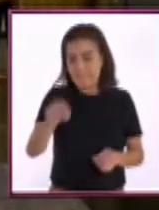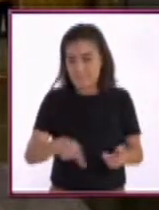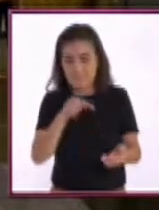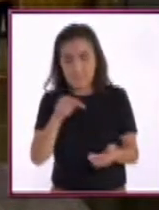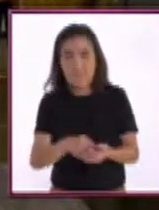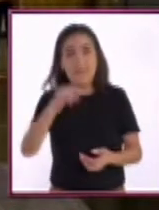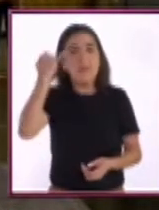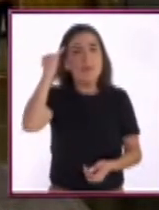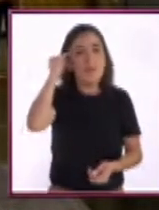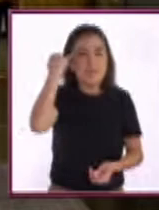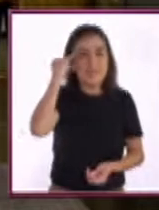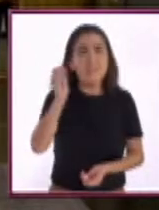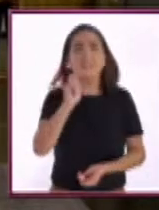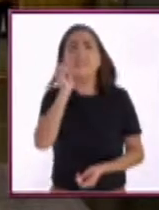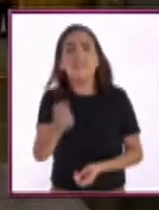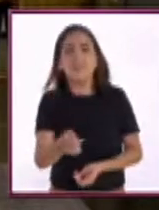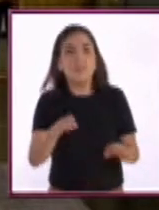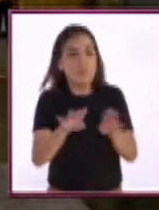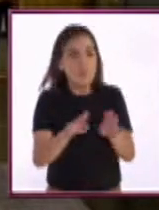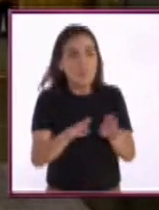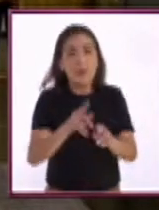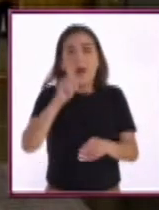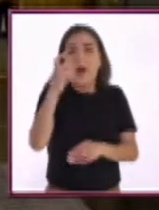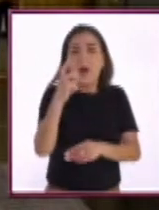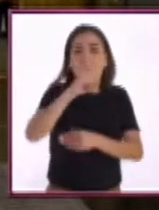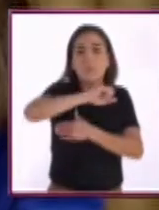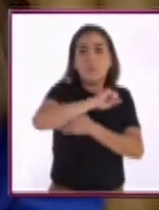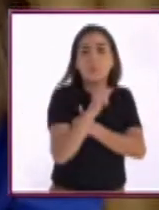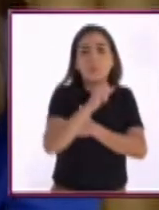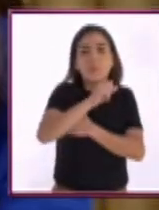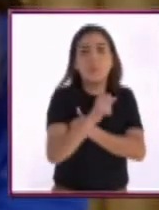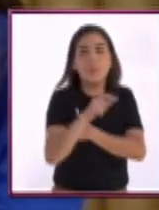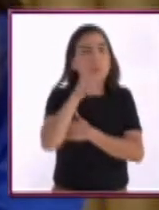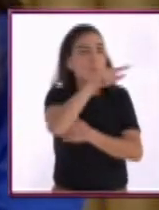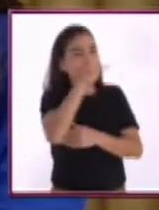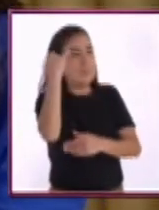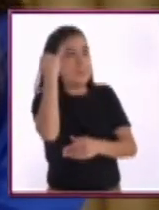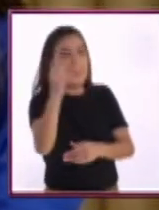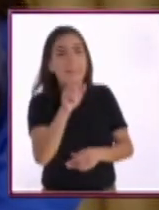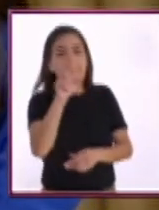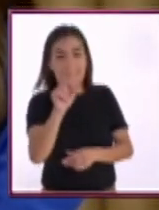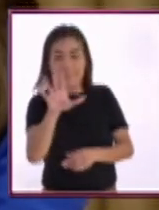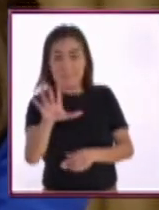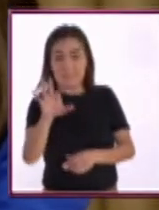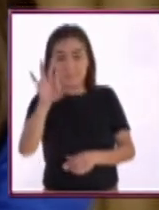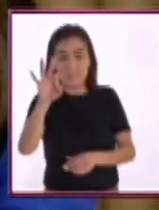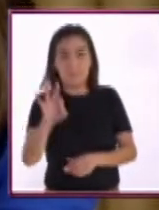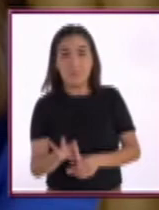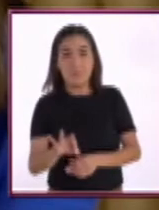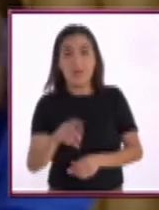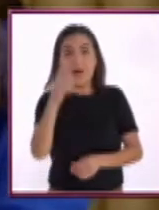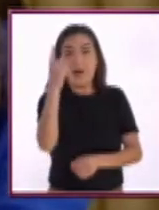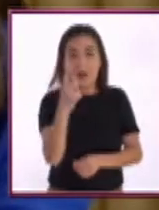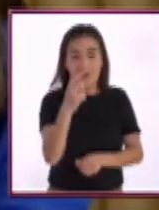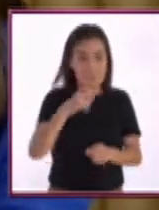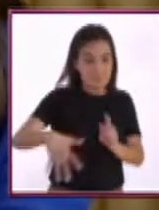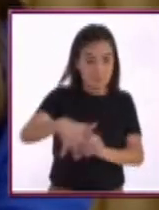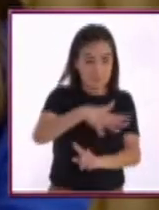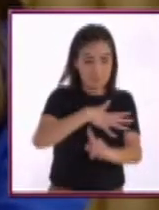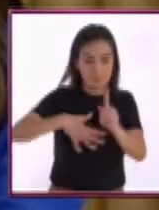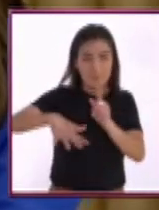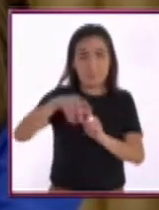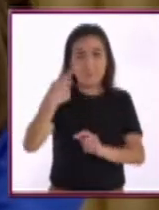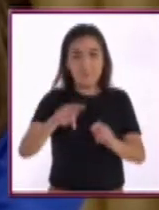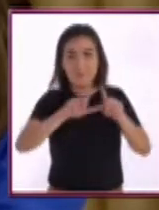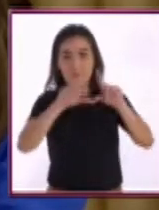territorios indígenas son zonas de captación del agua. Imagínate que el 25% del